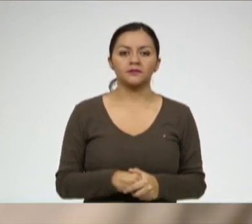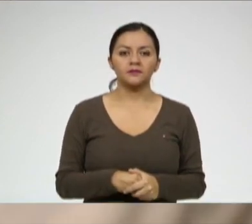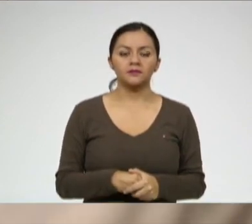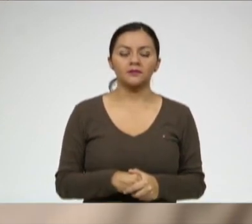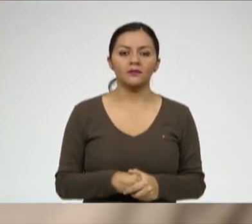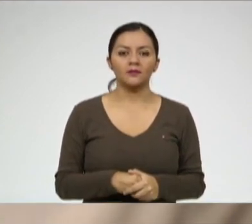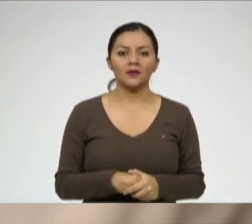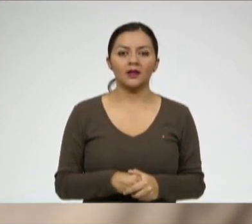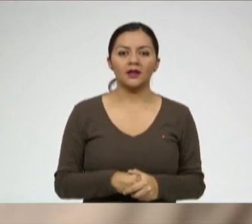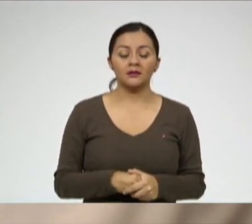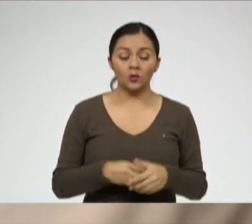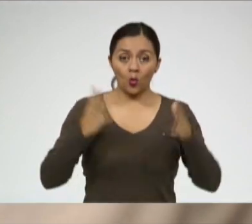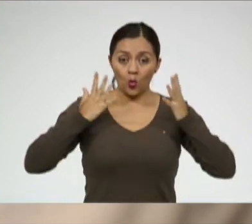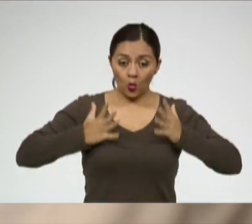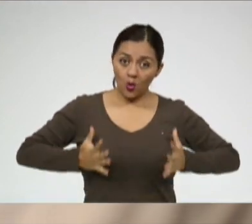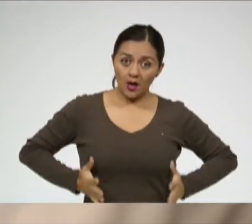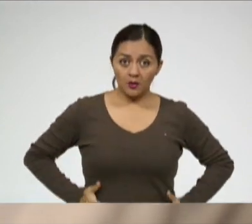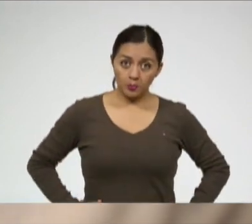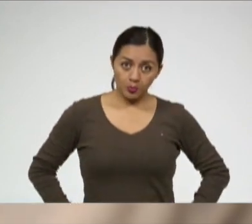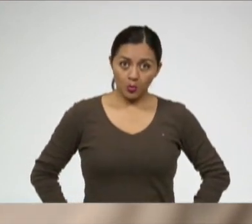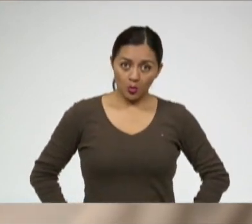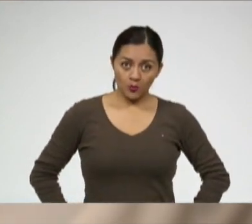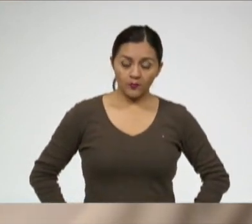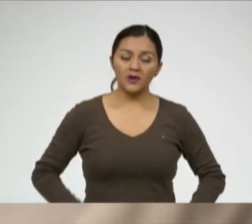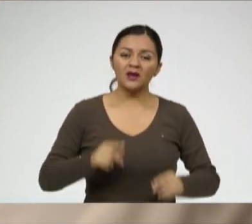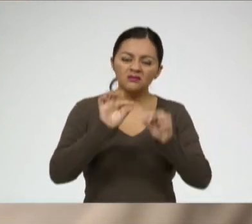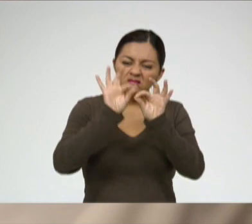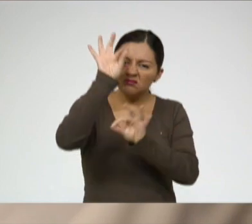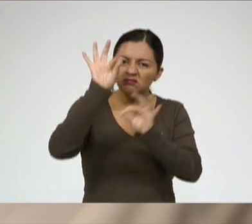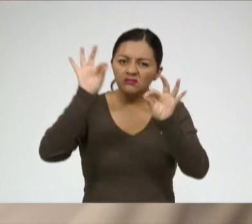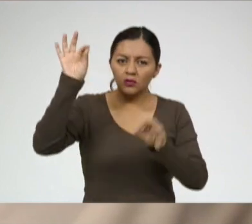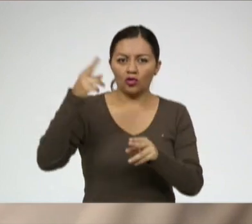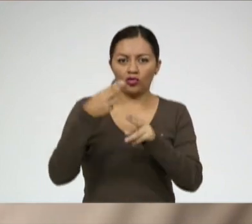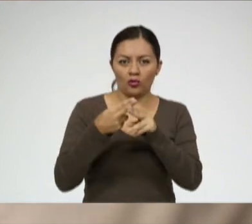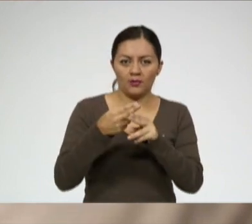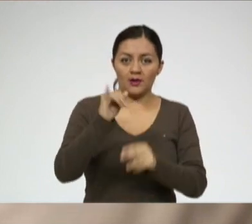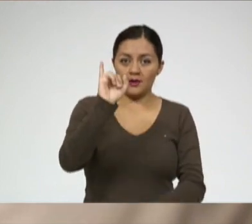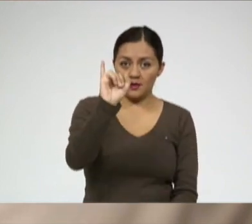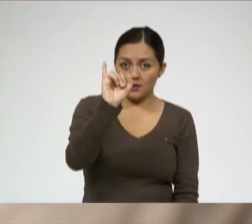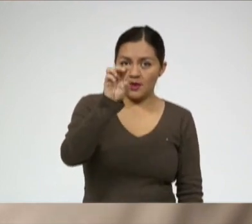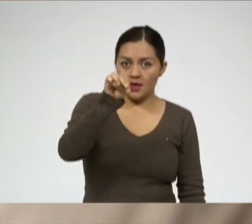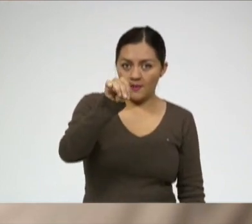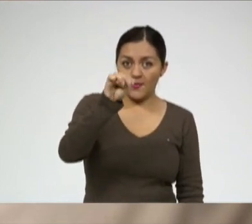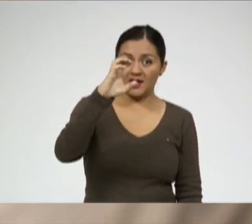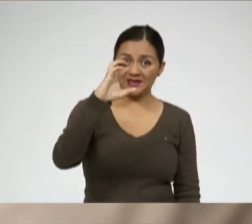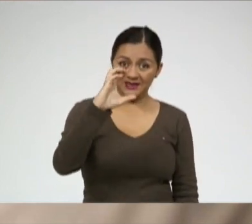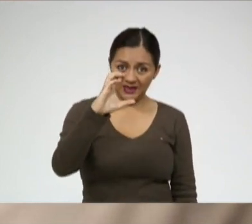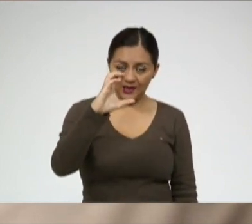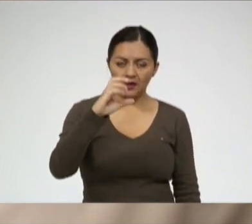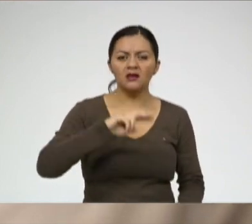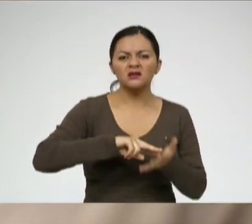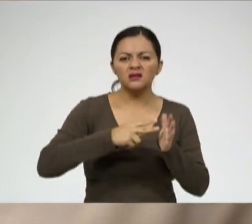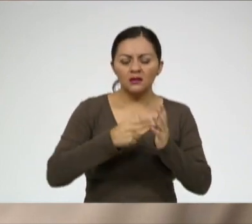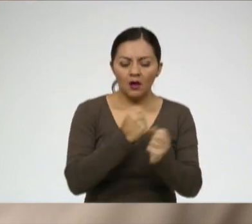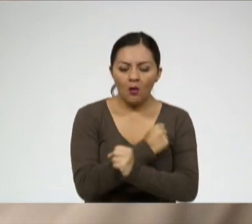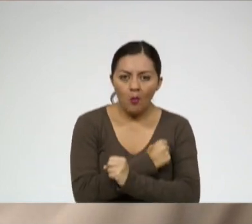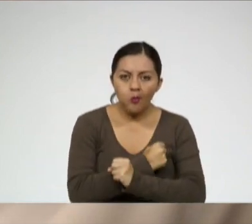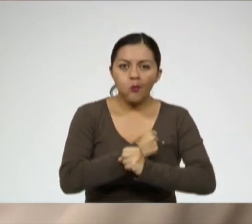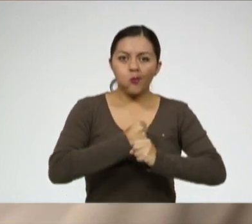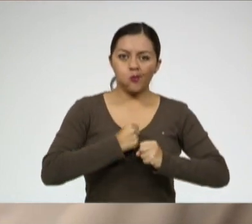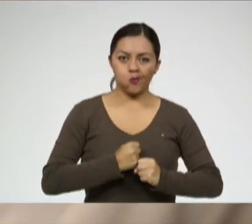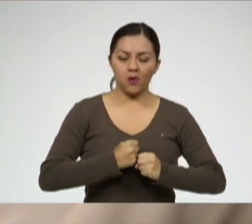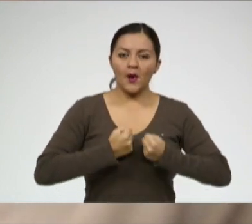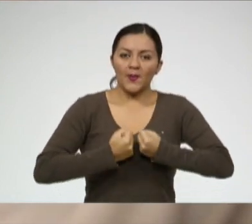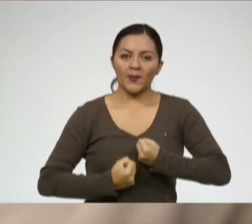El índice de masa corporal o el IMC es el que nos indica cuál es la cantidad de masa que existe en nuestro cuerpo, de